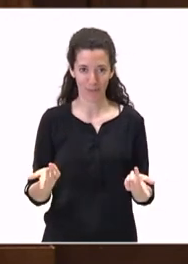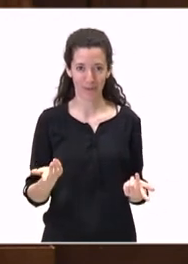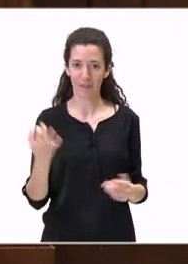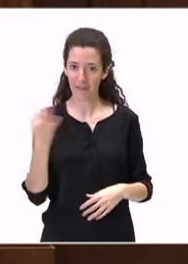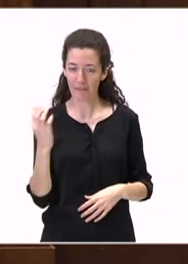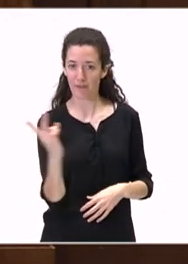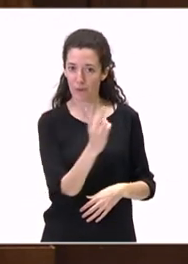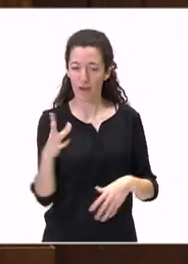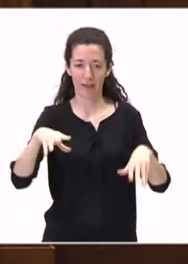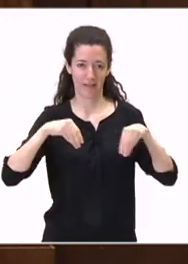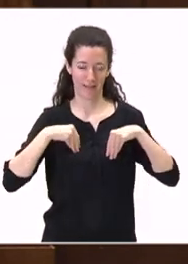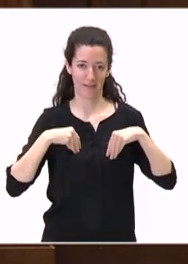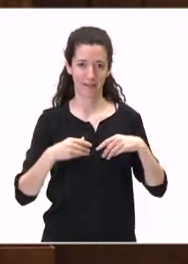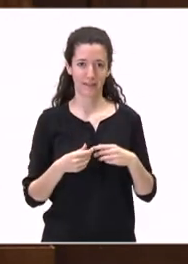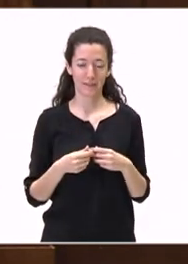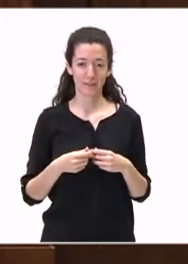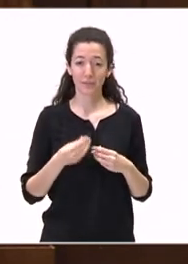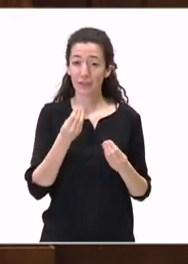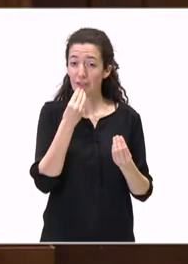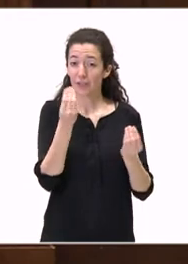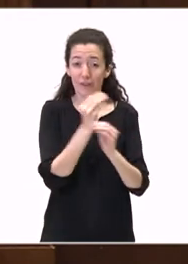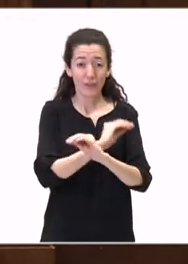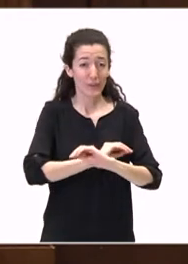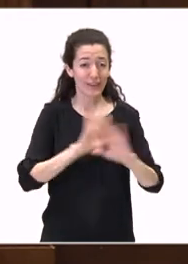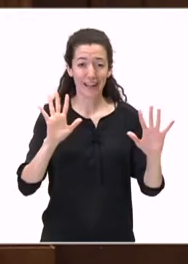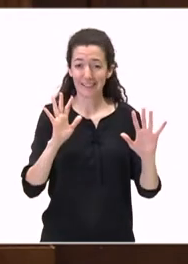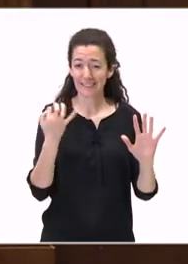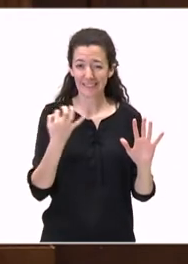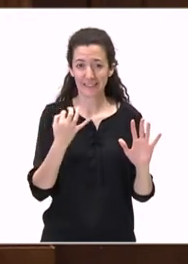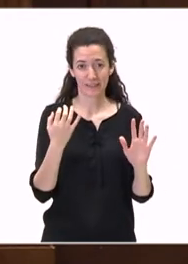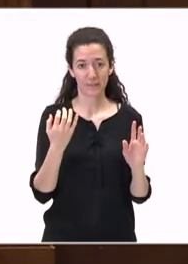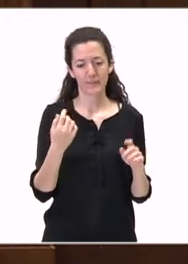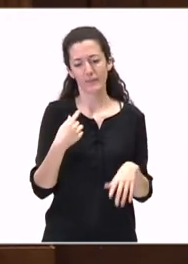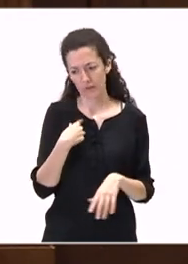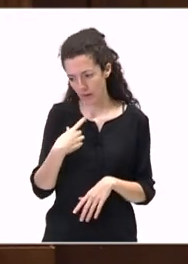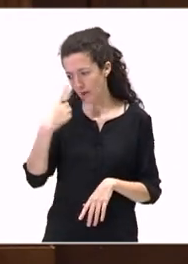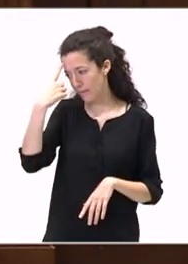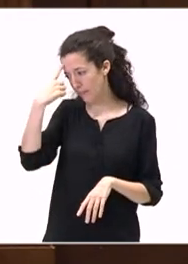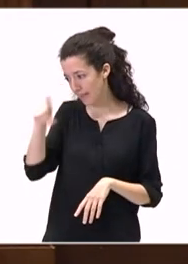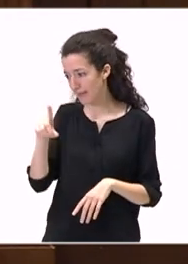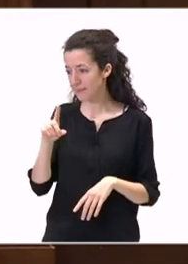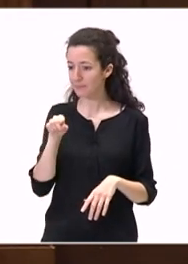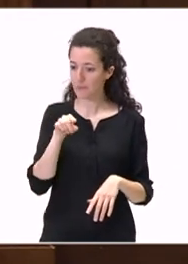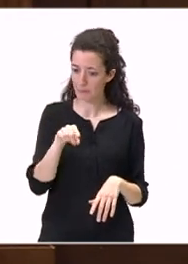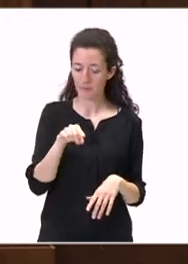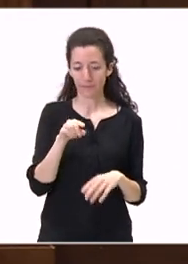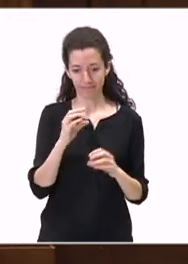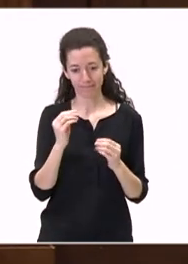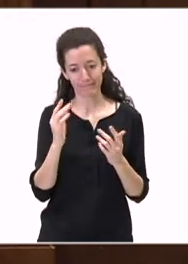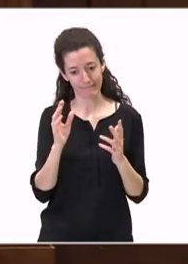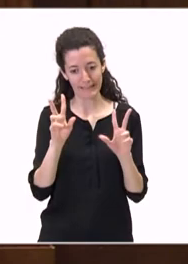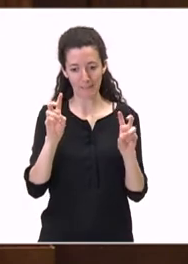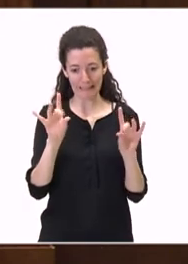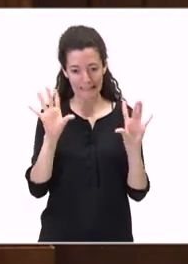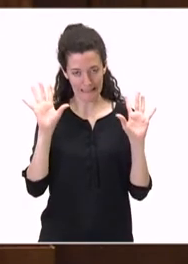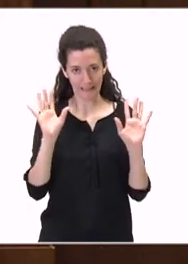Polisario. Y lo ideal, lo ideal sería, y sé que estoy tocando mucho sentimiento, porque tenemos